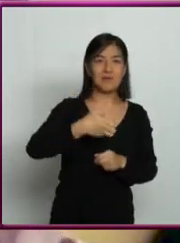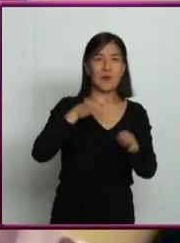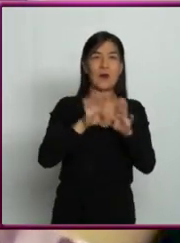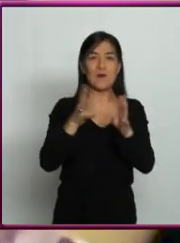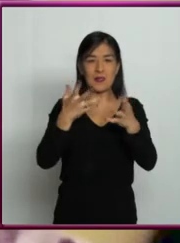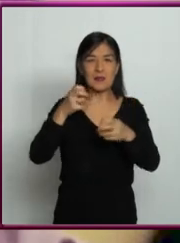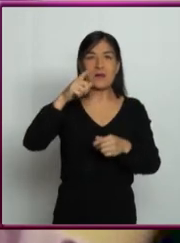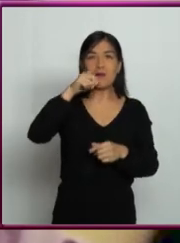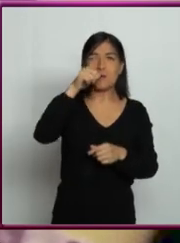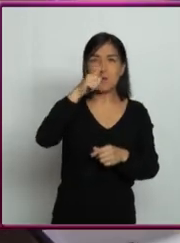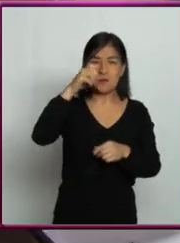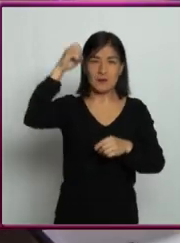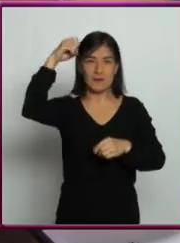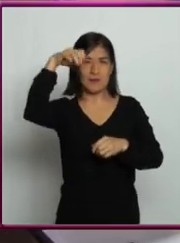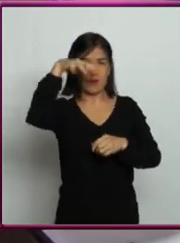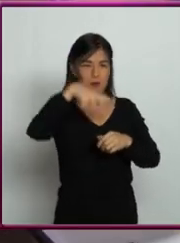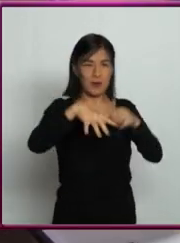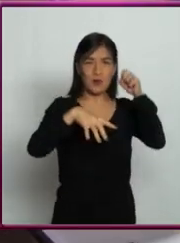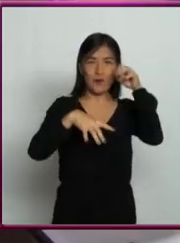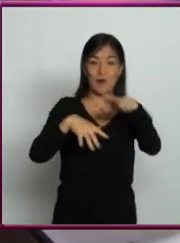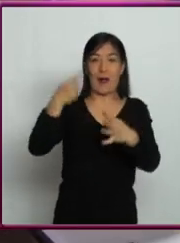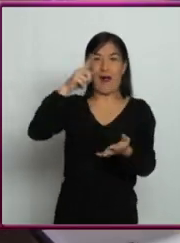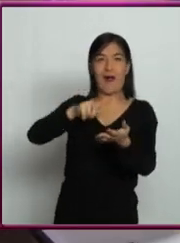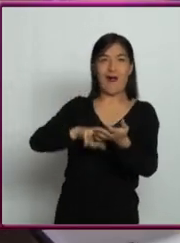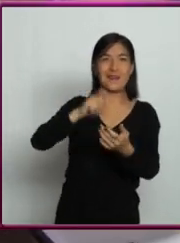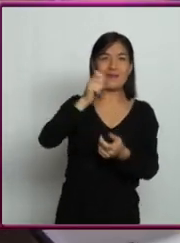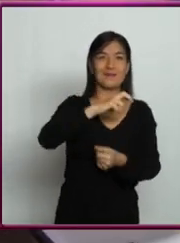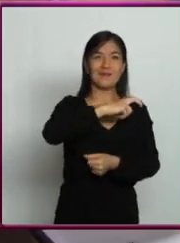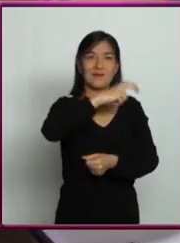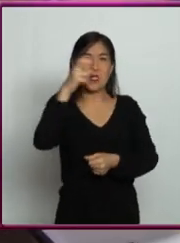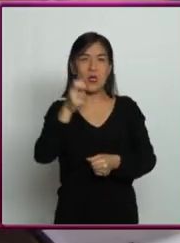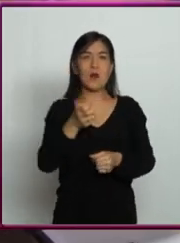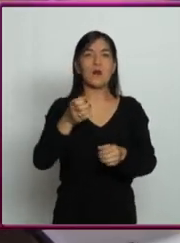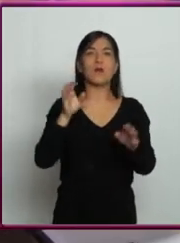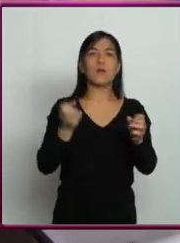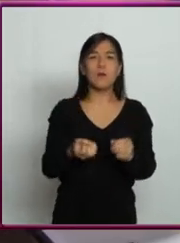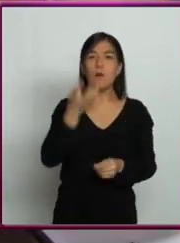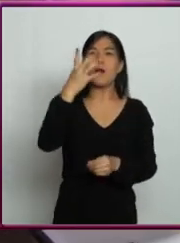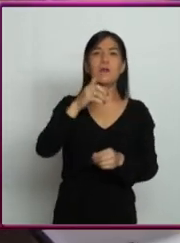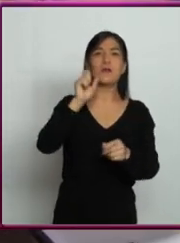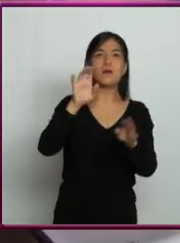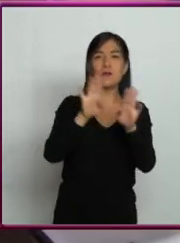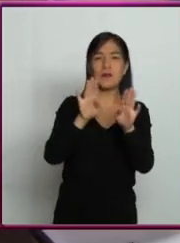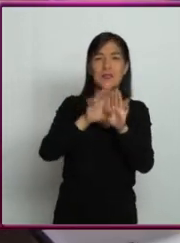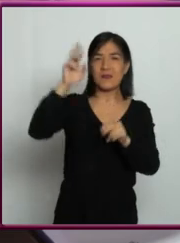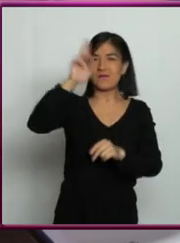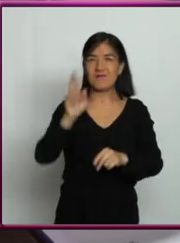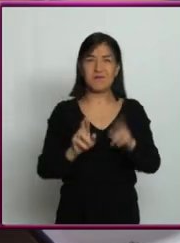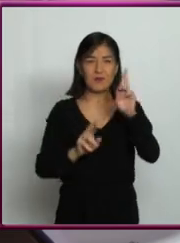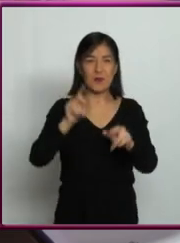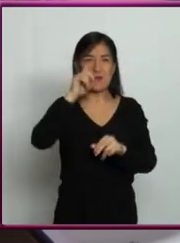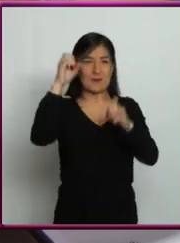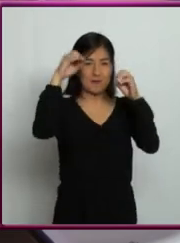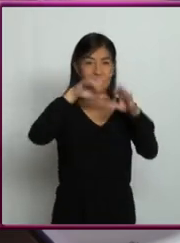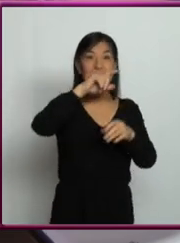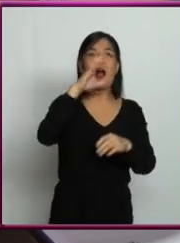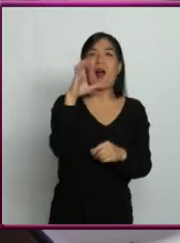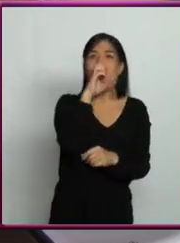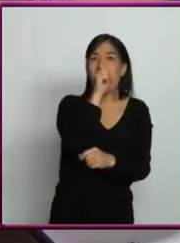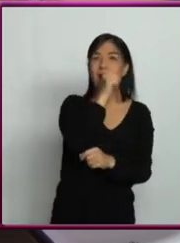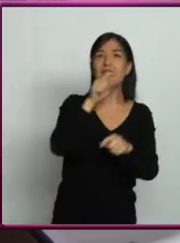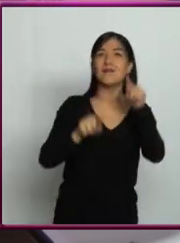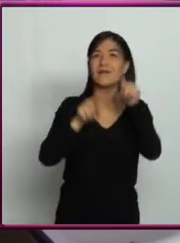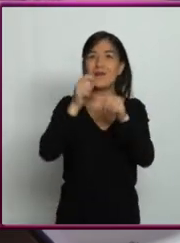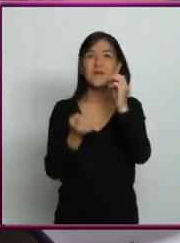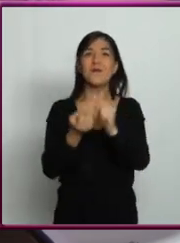distribuyendo la luz a través de la atmósfera, cuánta radiación recibiría la superficie, qué tanto se calentaría, y cuál